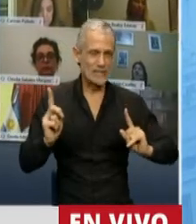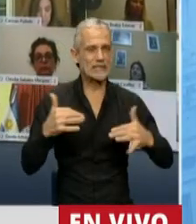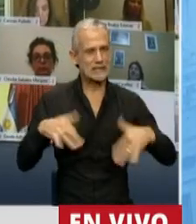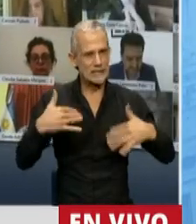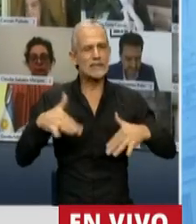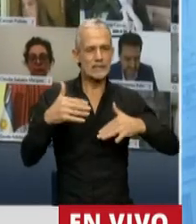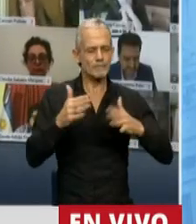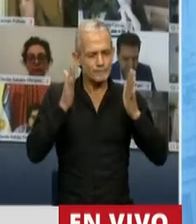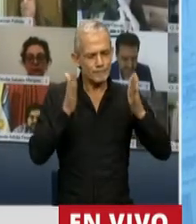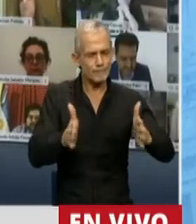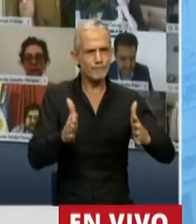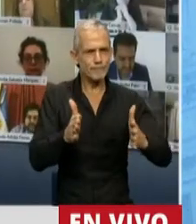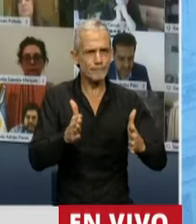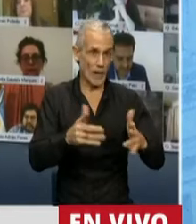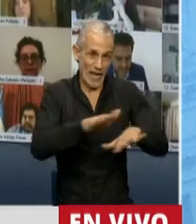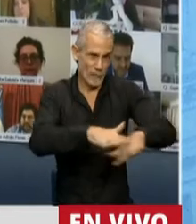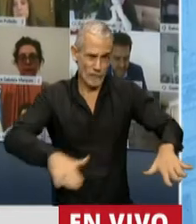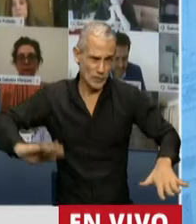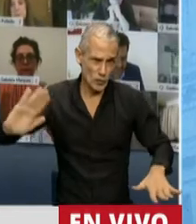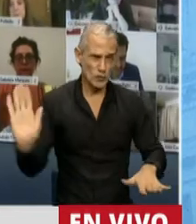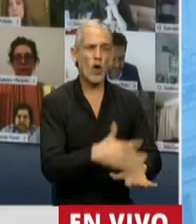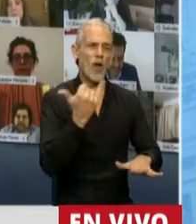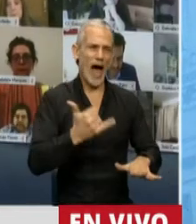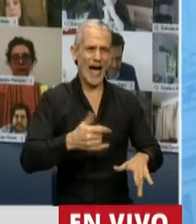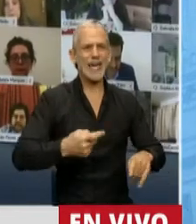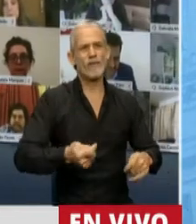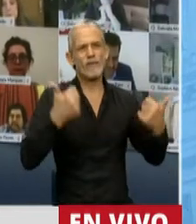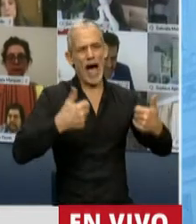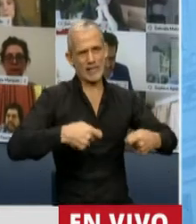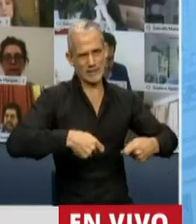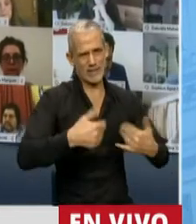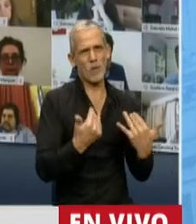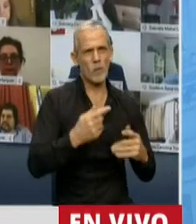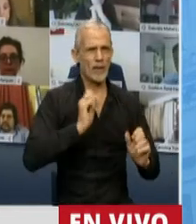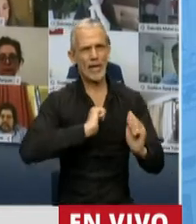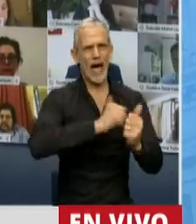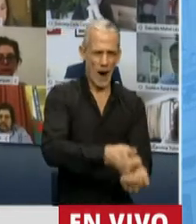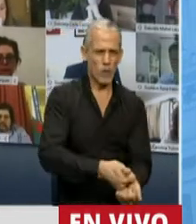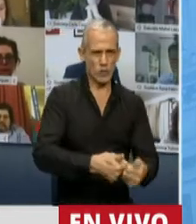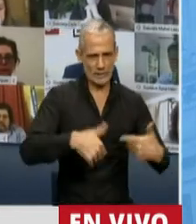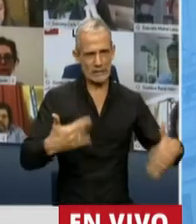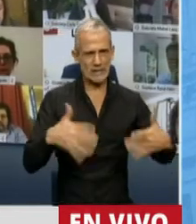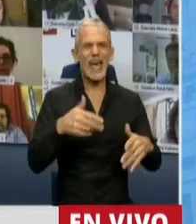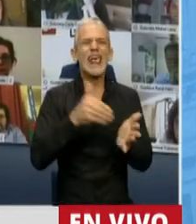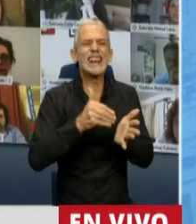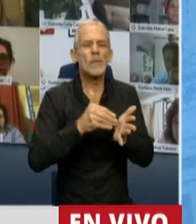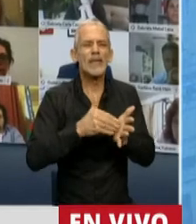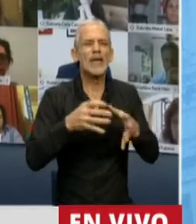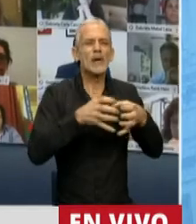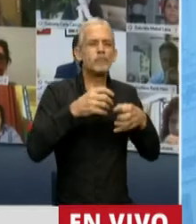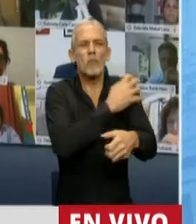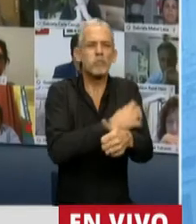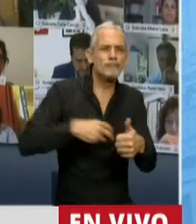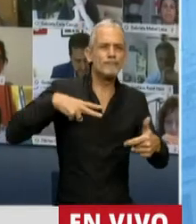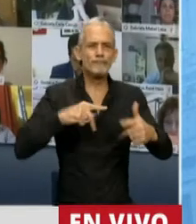particularmente todas las infancias tienen un nivel de vulnerabilidad que se va a acrecentar acorde a la clase social a la que pertenezcan.